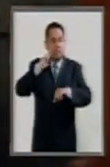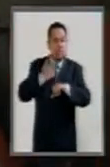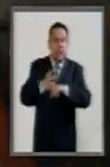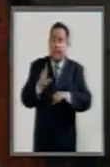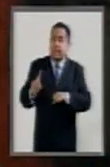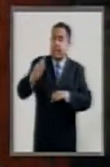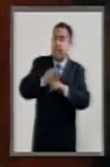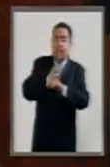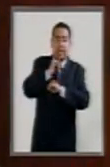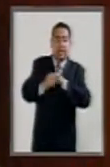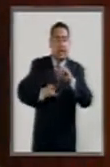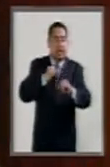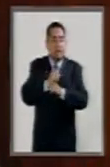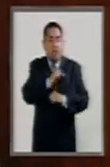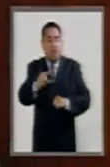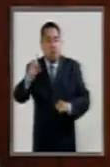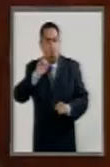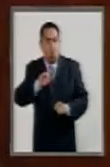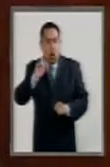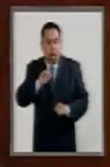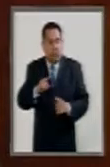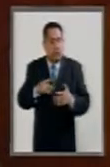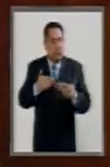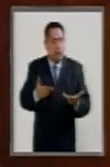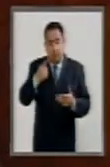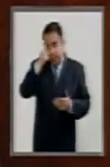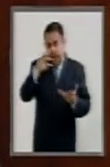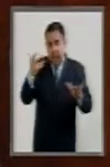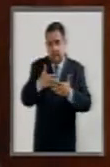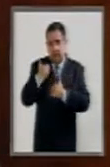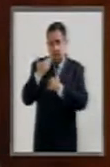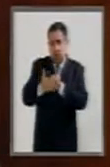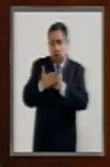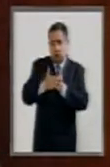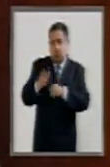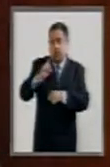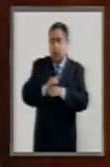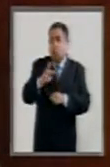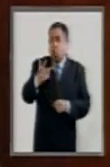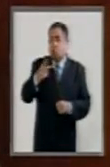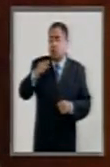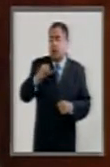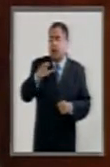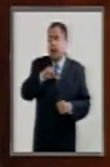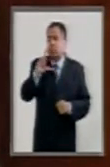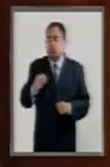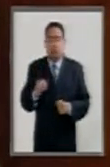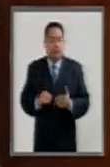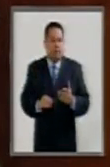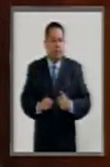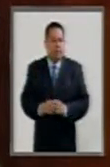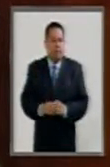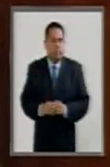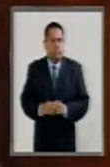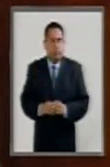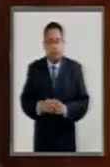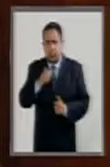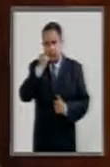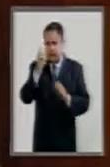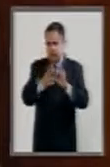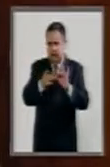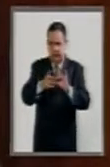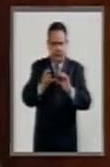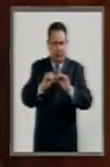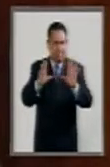Día Internacional de la Mujer a celebrarse el próximo 8 de marzo. Quiero hacer hincapié